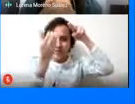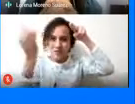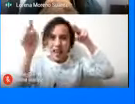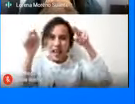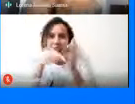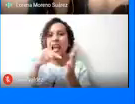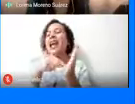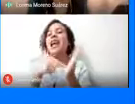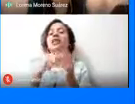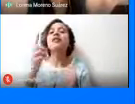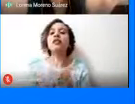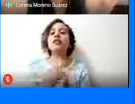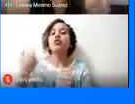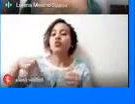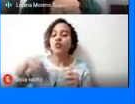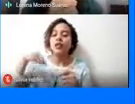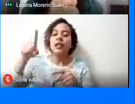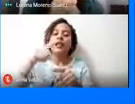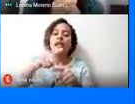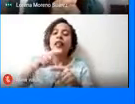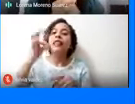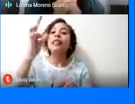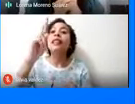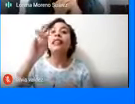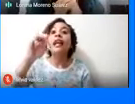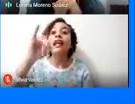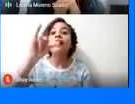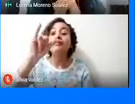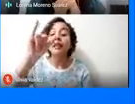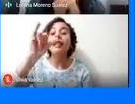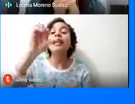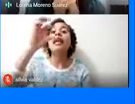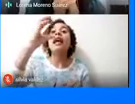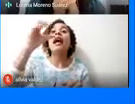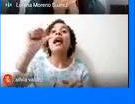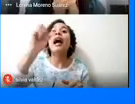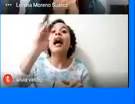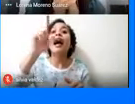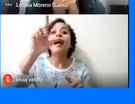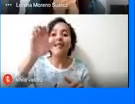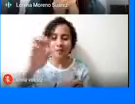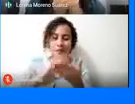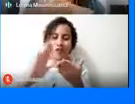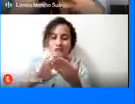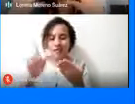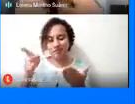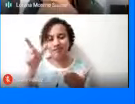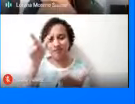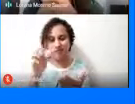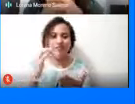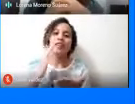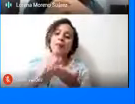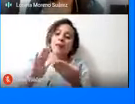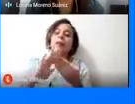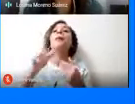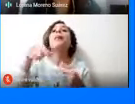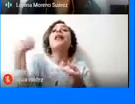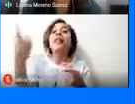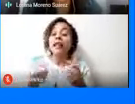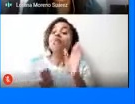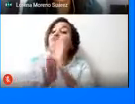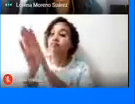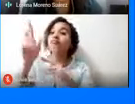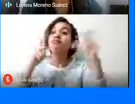en nuestro transmímetro, perdón, transmí cable, y hay un desarrollo turístico muy